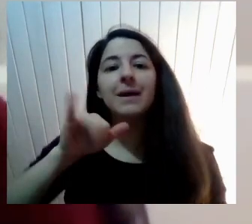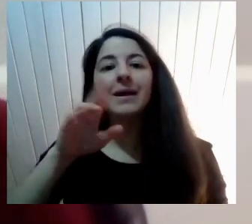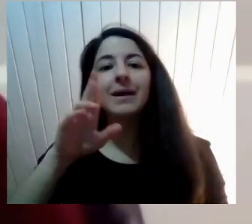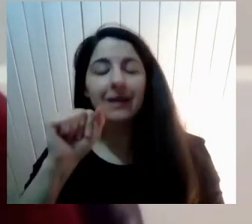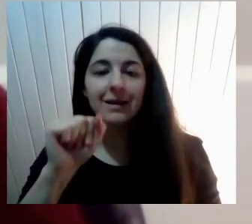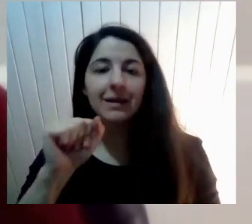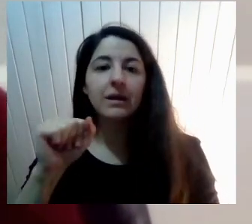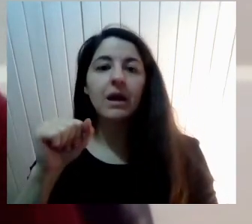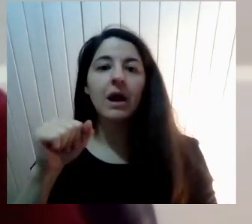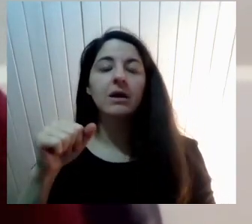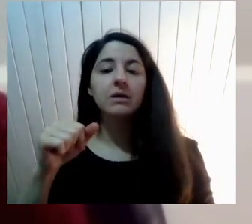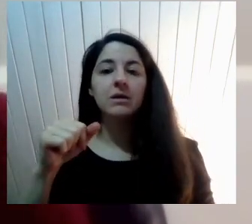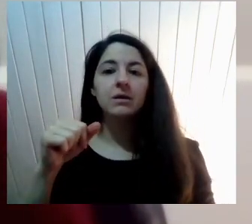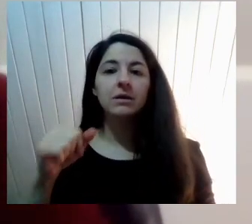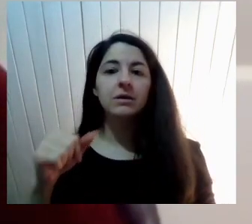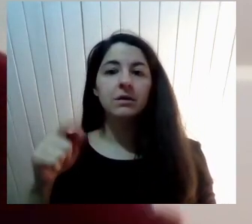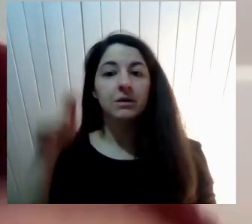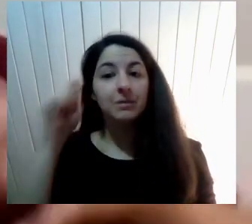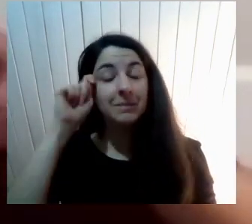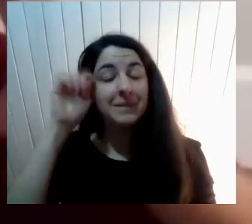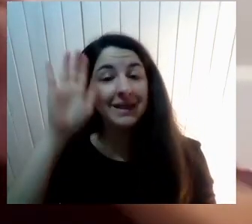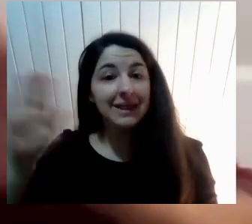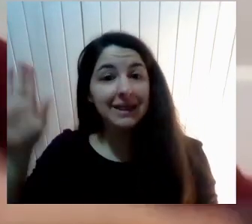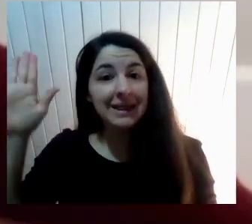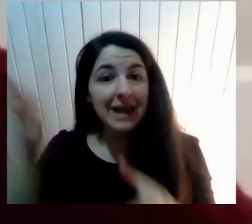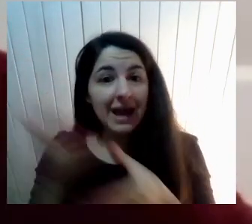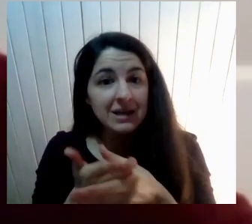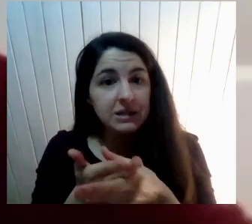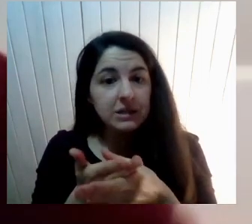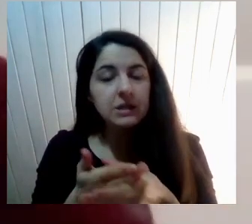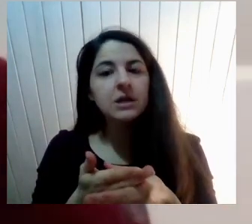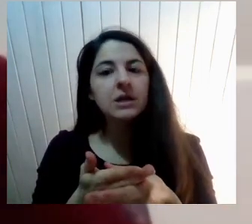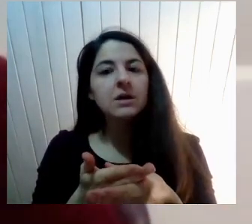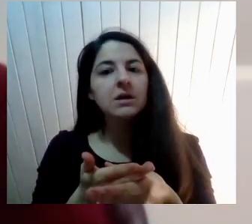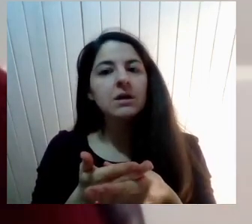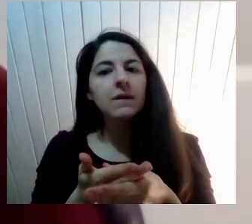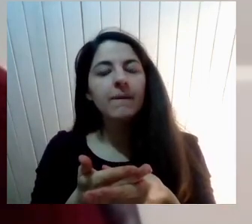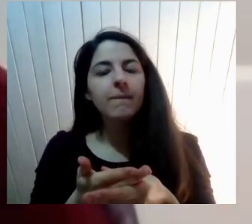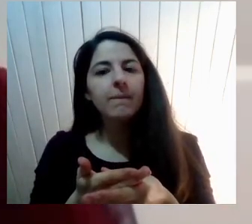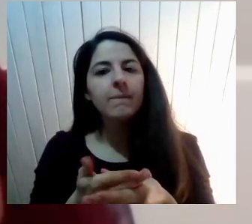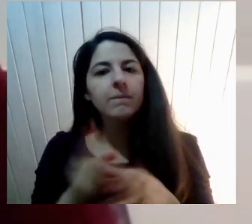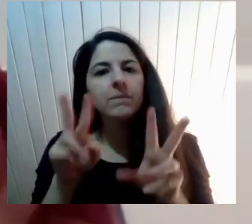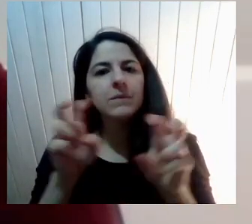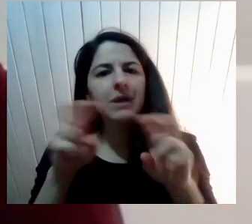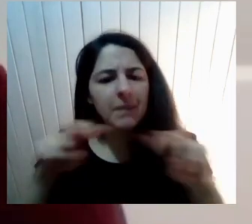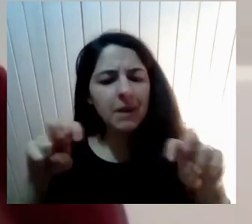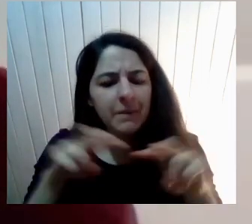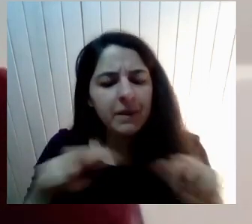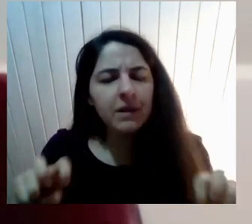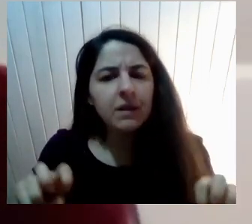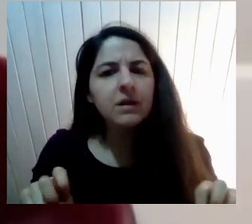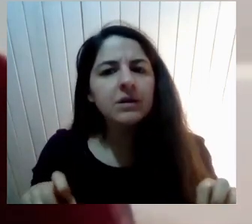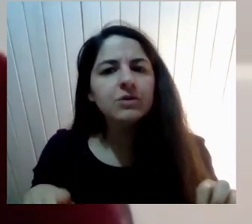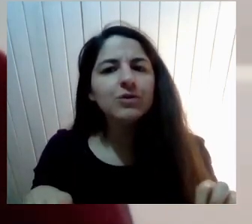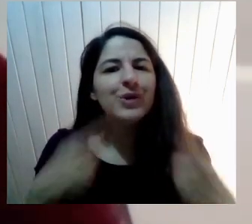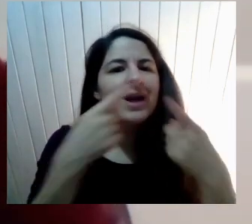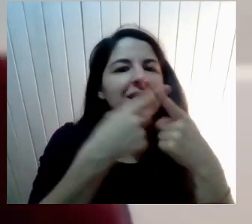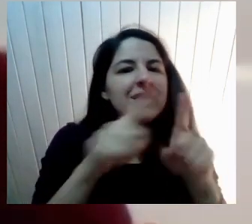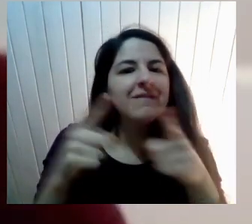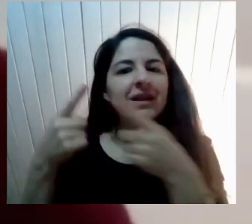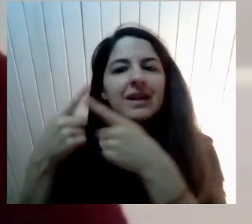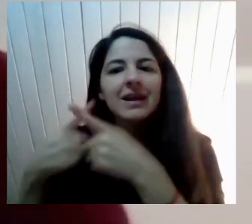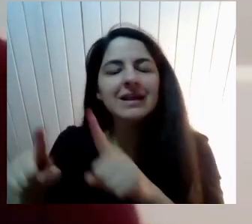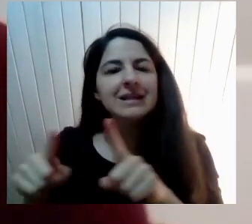posgrado Mi tesis justamente Abarca Este tratamiento A la diferencia Sexual cerebral Que no existe